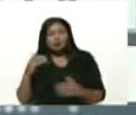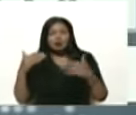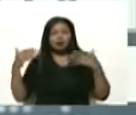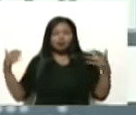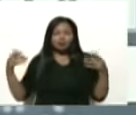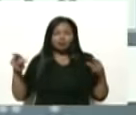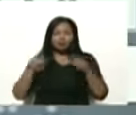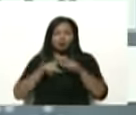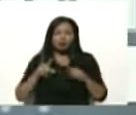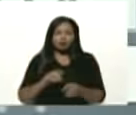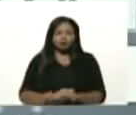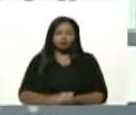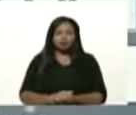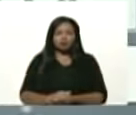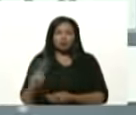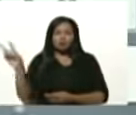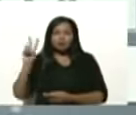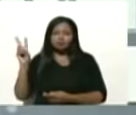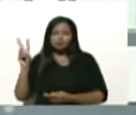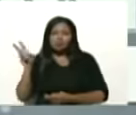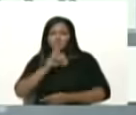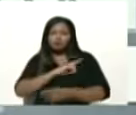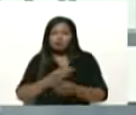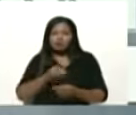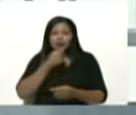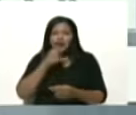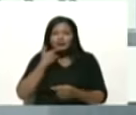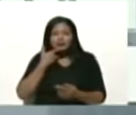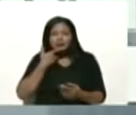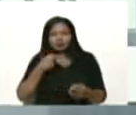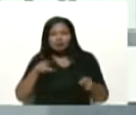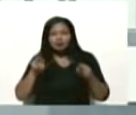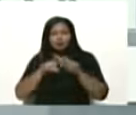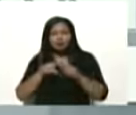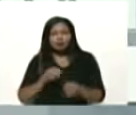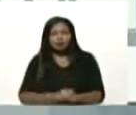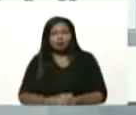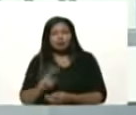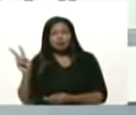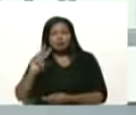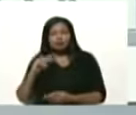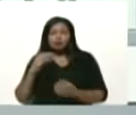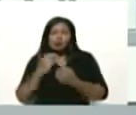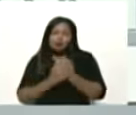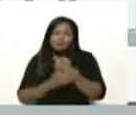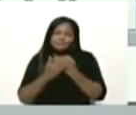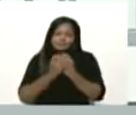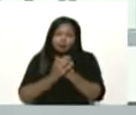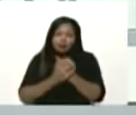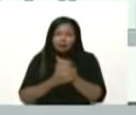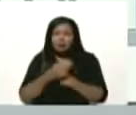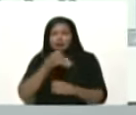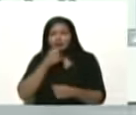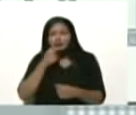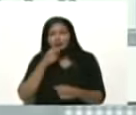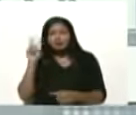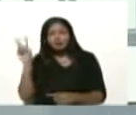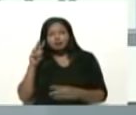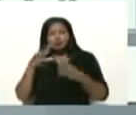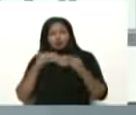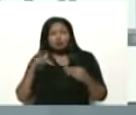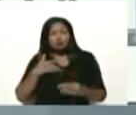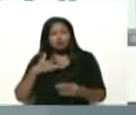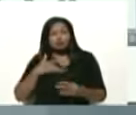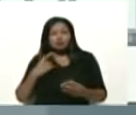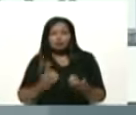de la Venezuela potencia, de la Venezuela bonita, de la Venezuela amable, de la Venezuela donde todos nos sentimos